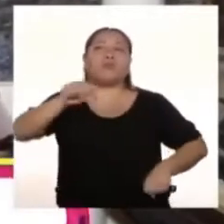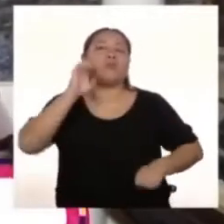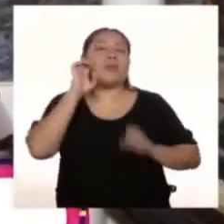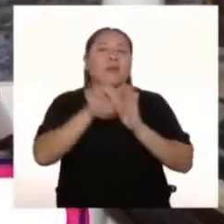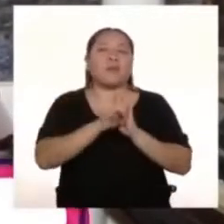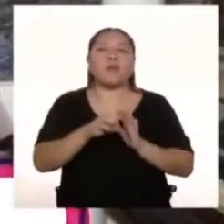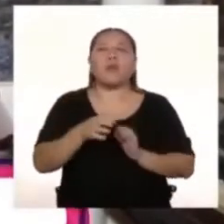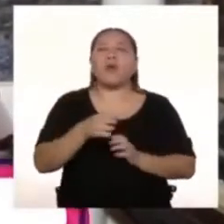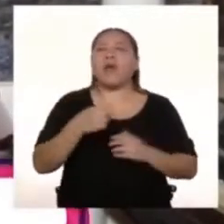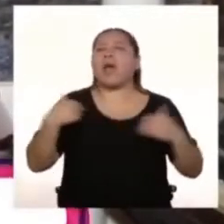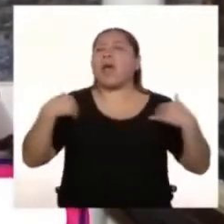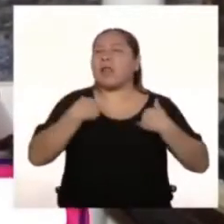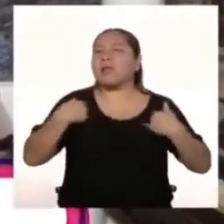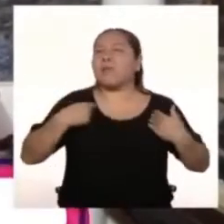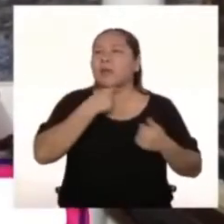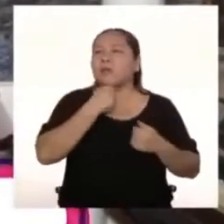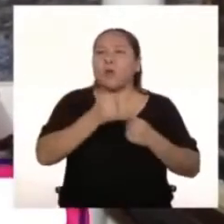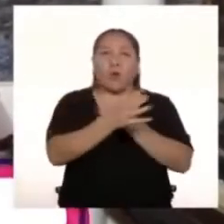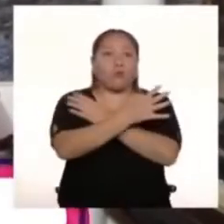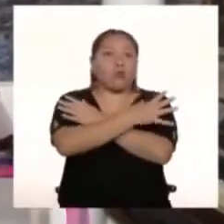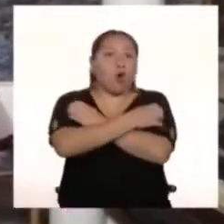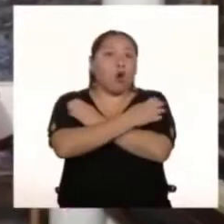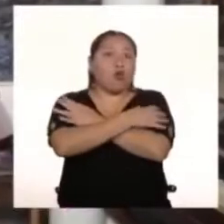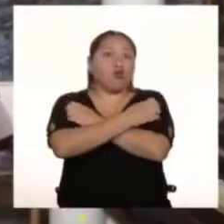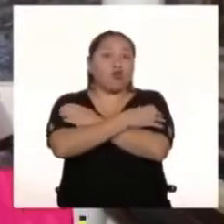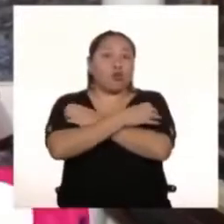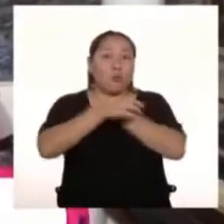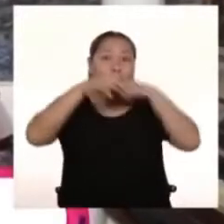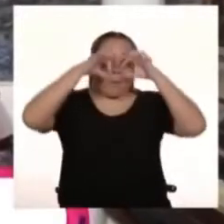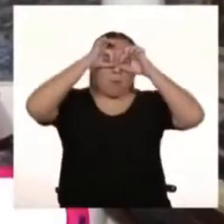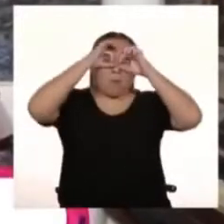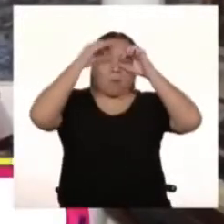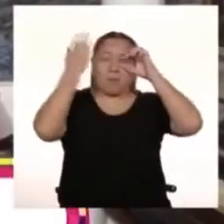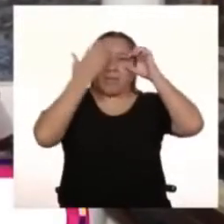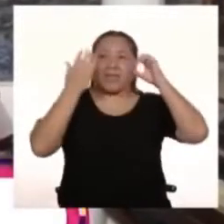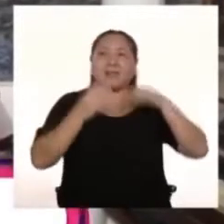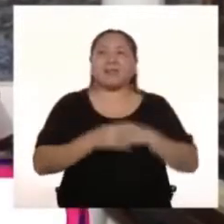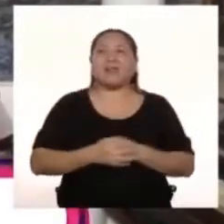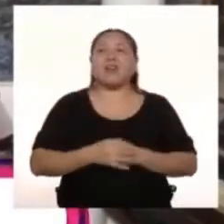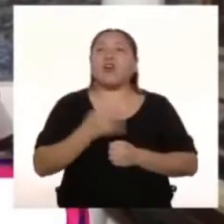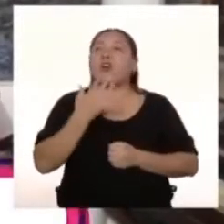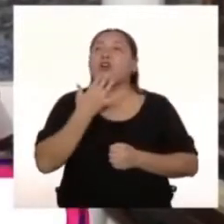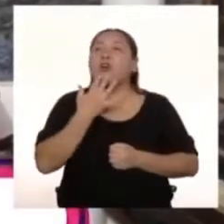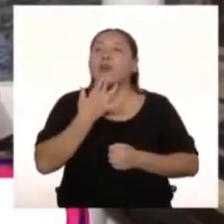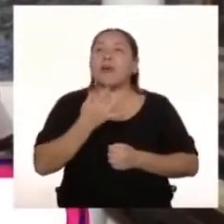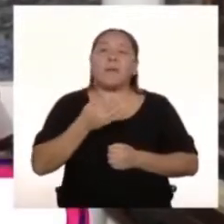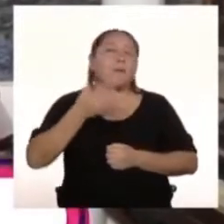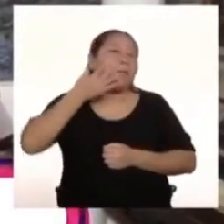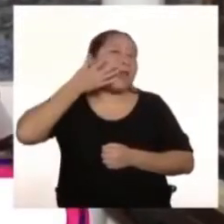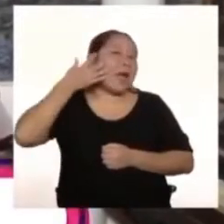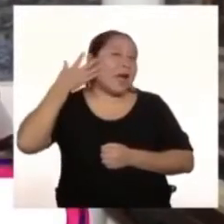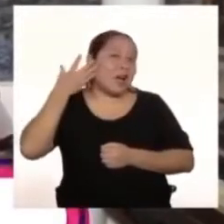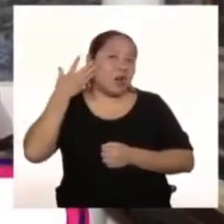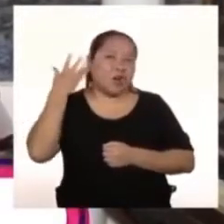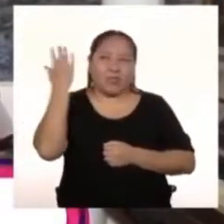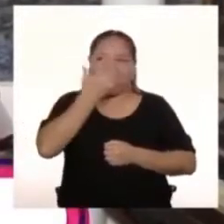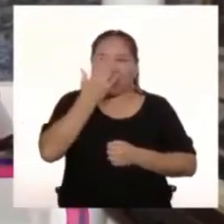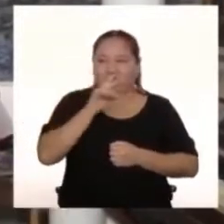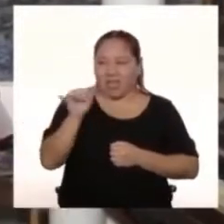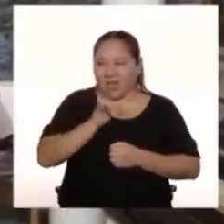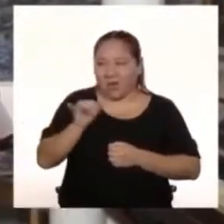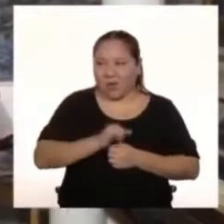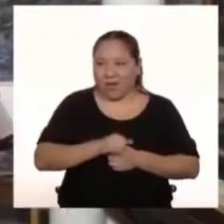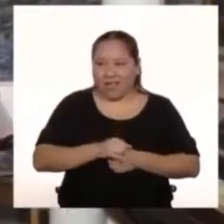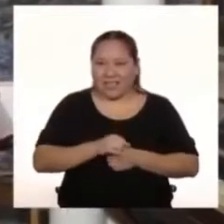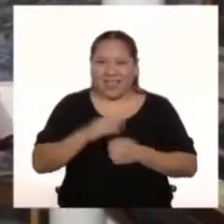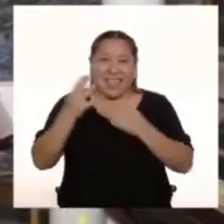gusta? El oso panda Bien ¿Color favorito? El blanco Y el negro Justamente como